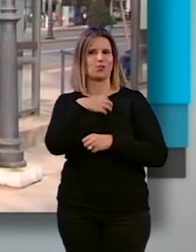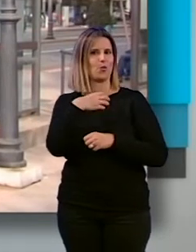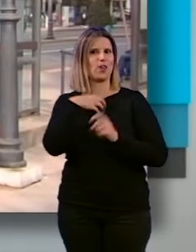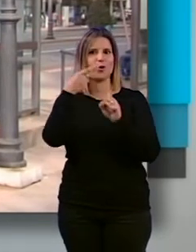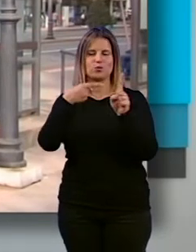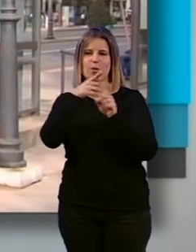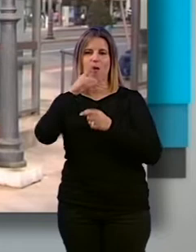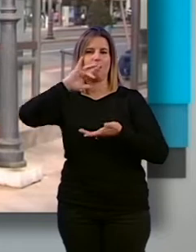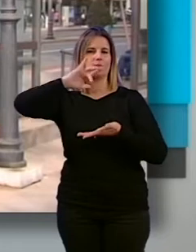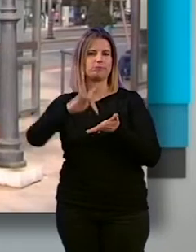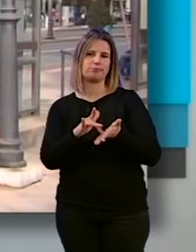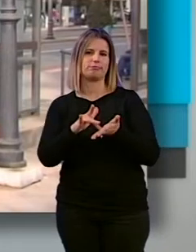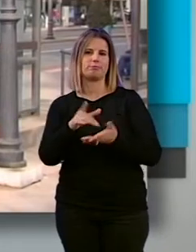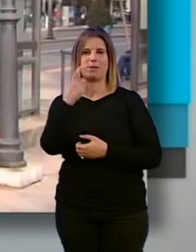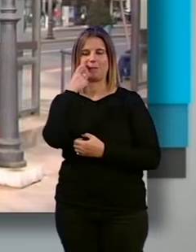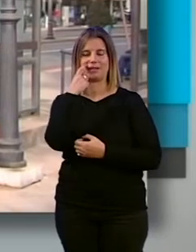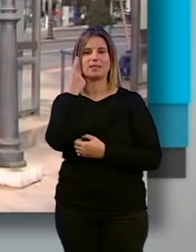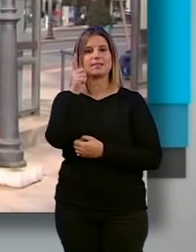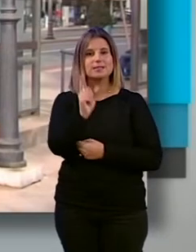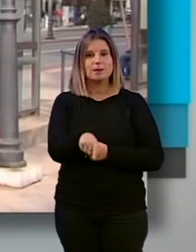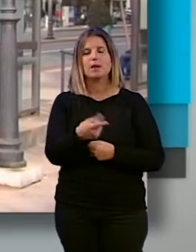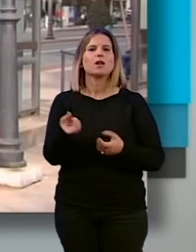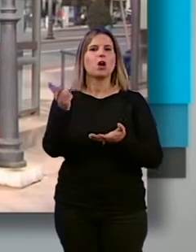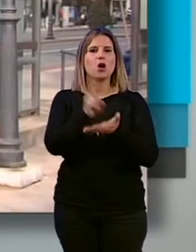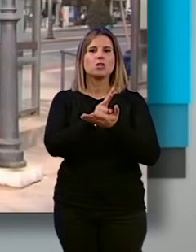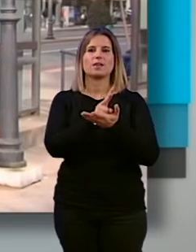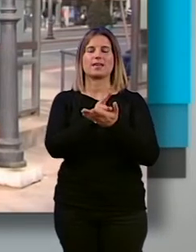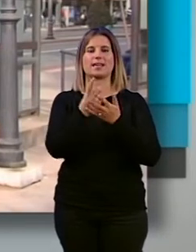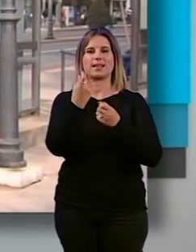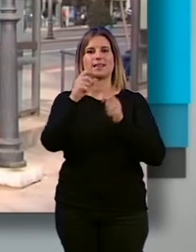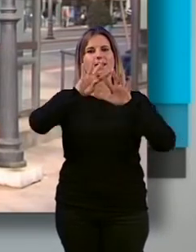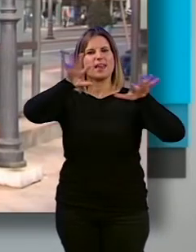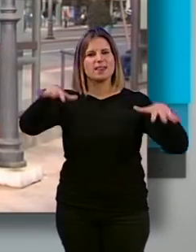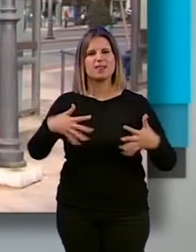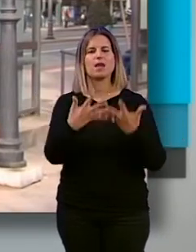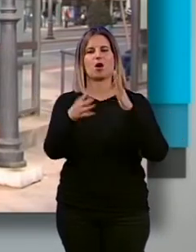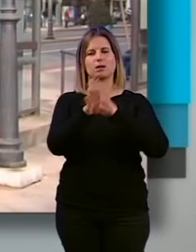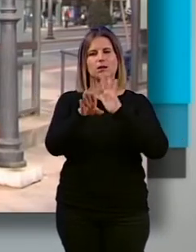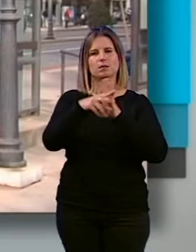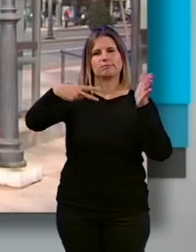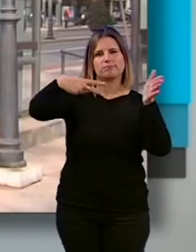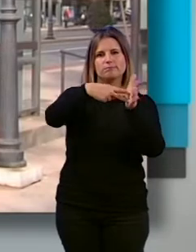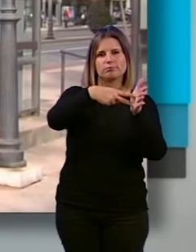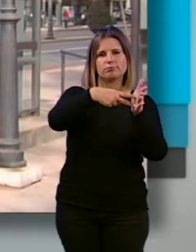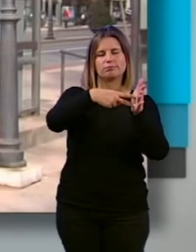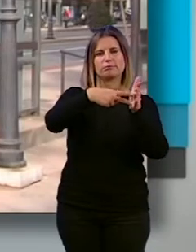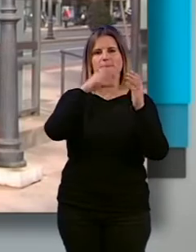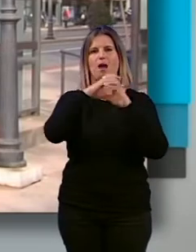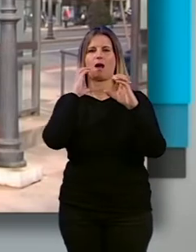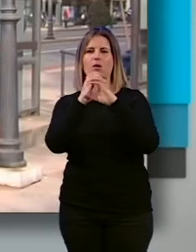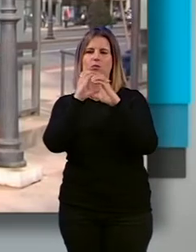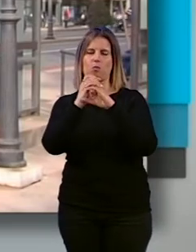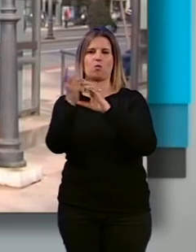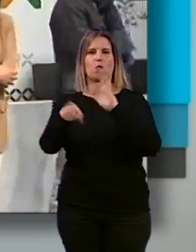es más importante, necesitaríamos de nuevo otras 10 horas continuadas de carga para que el autobús esté a pleno